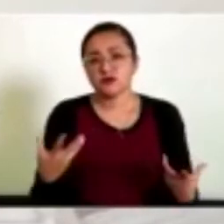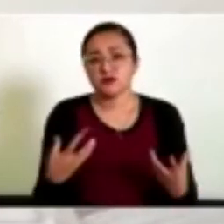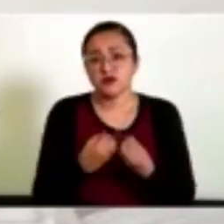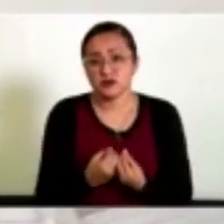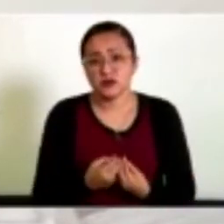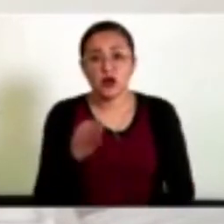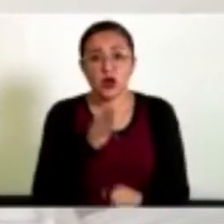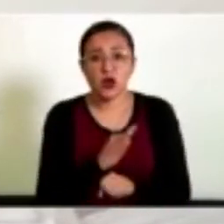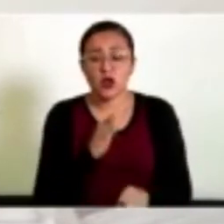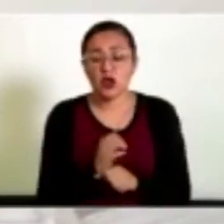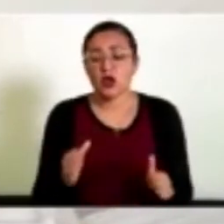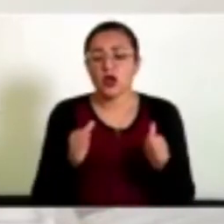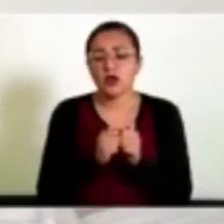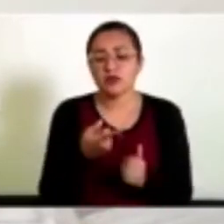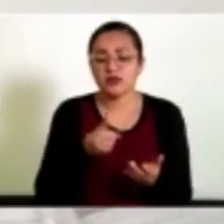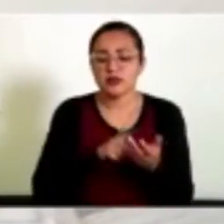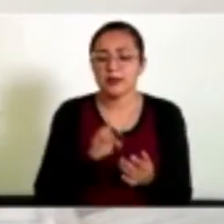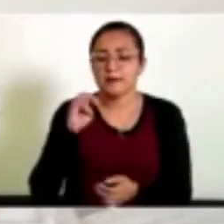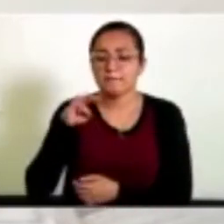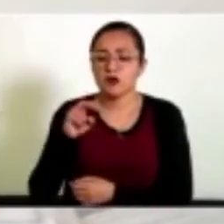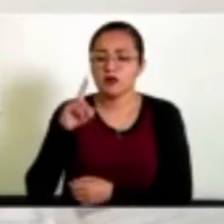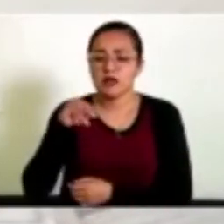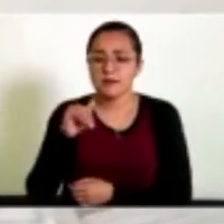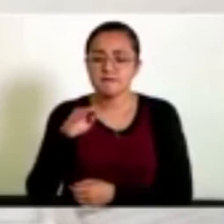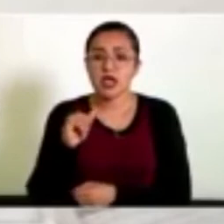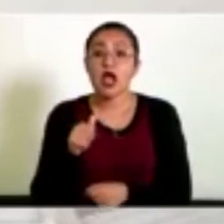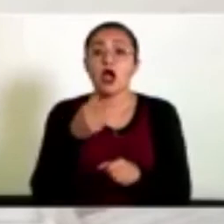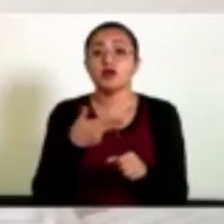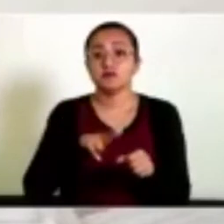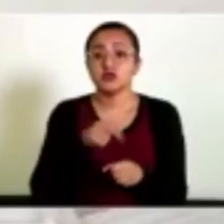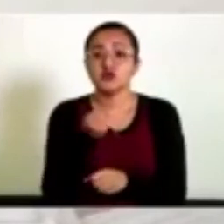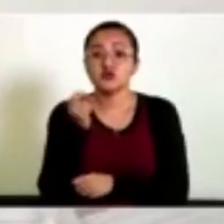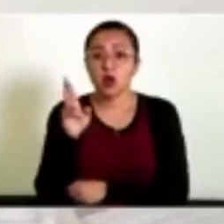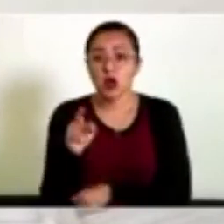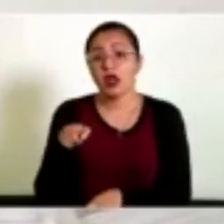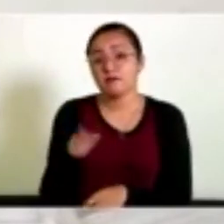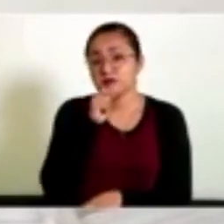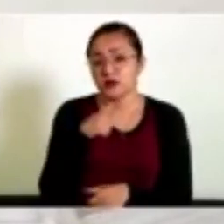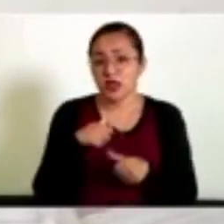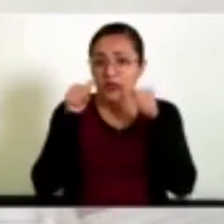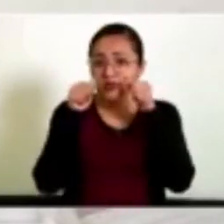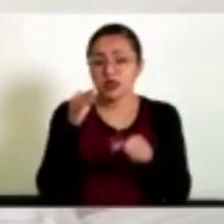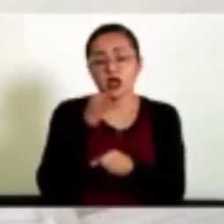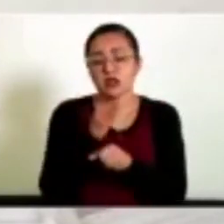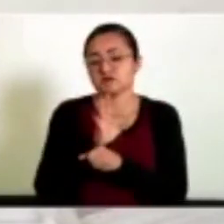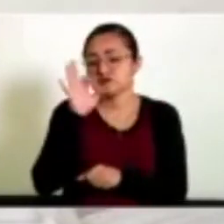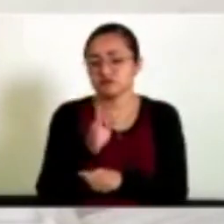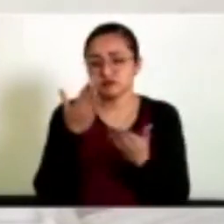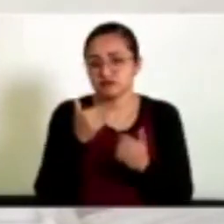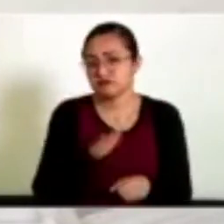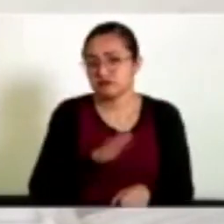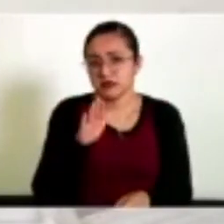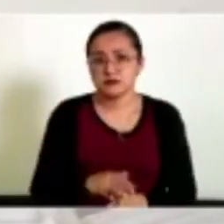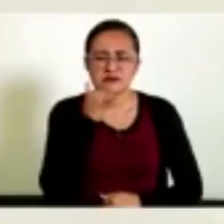en la unidad de hemodinamia del Hospital del Sur, Fernando. Es hasta el momento la estadística que tenemos sobre secuelas